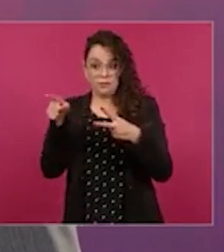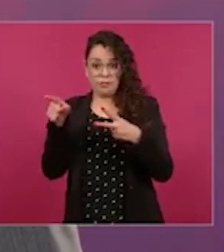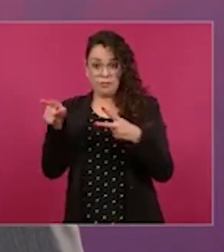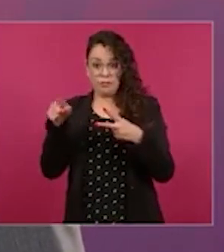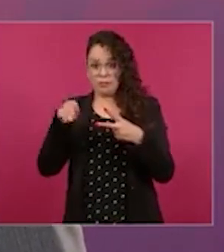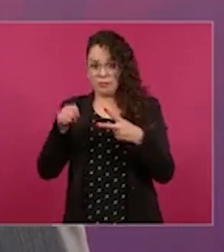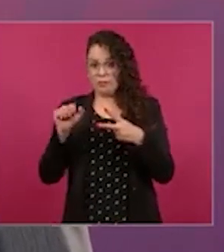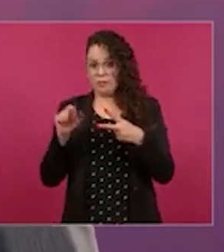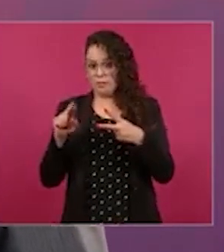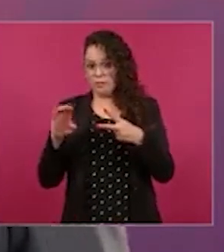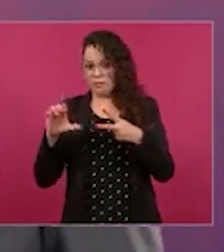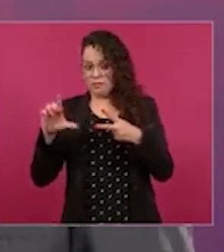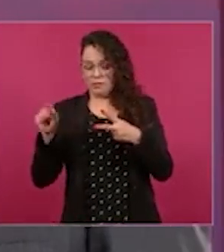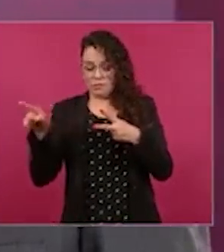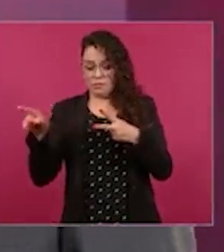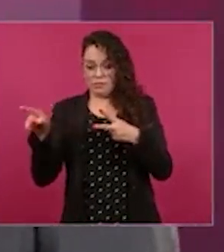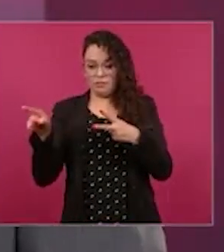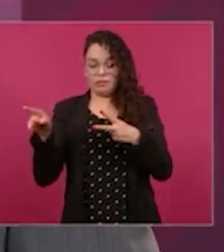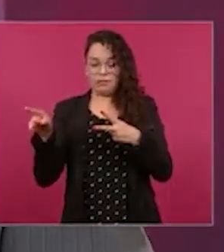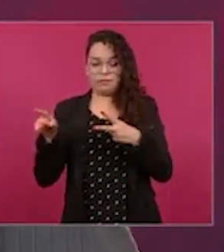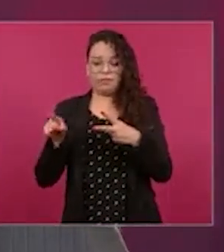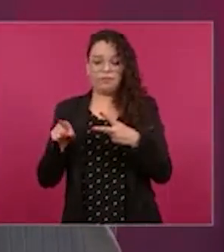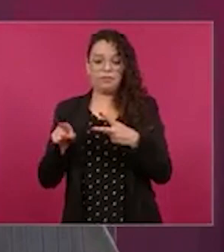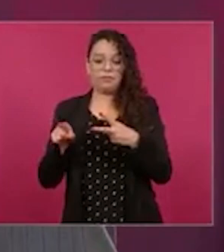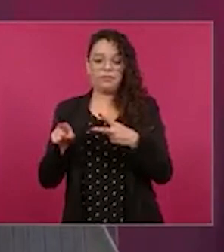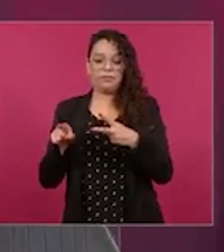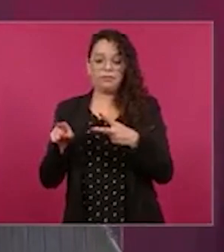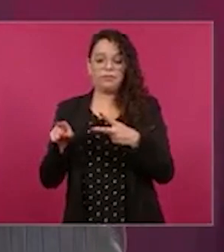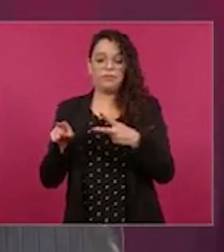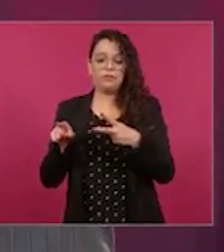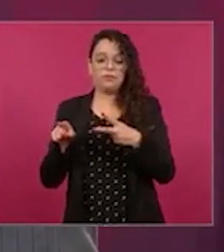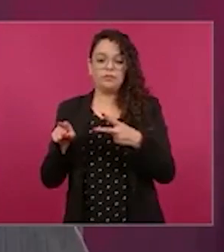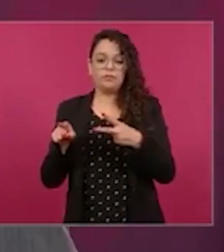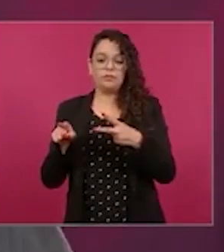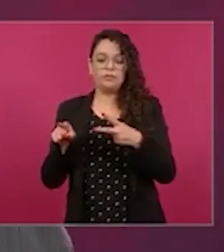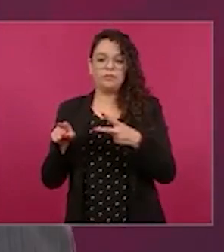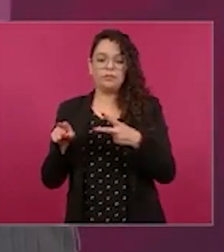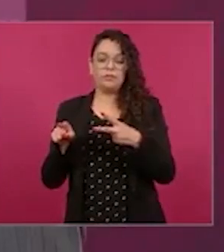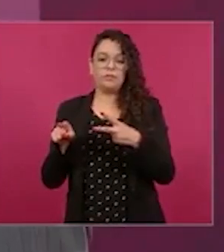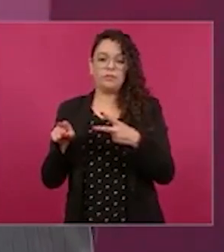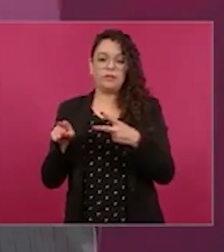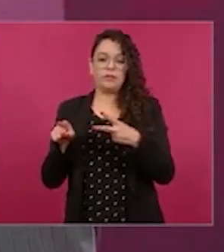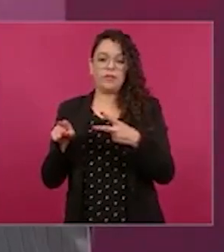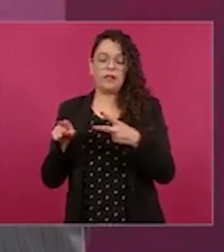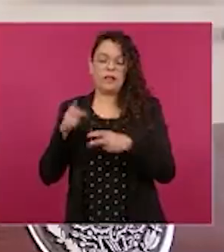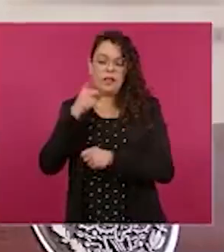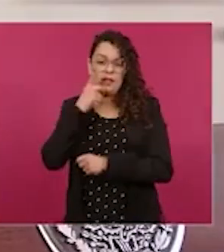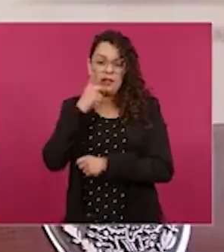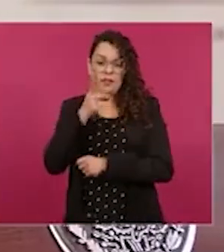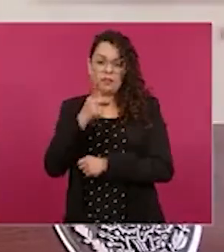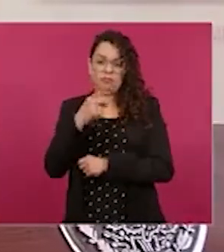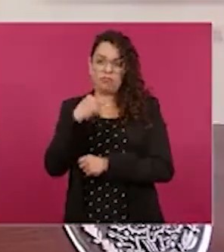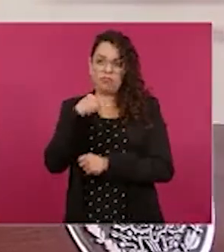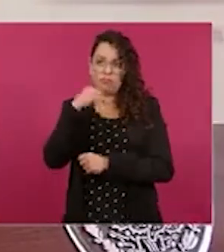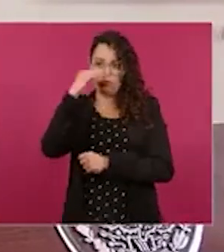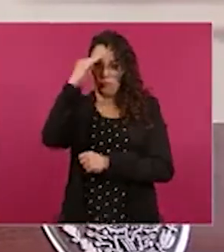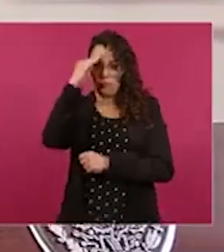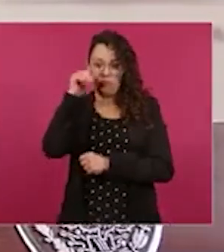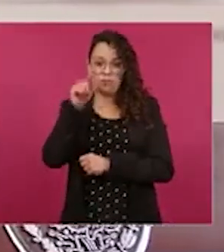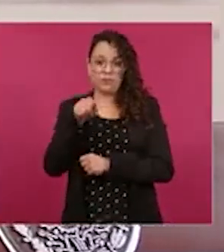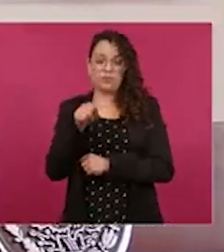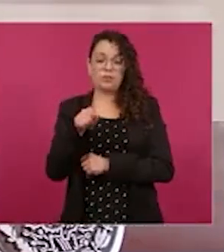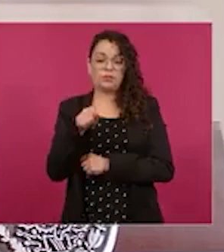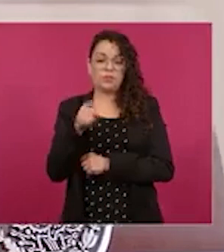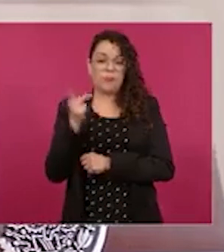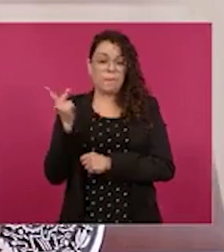que la pregunta más importante se hiciera en urnas